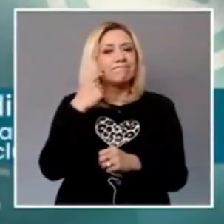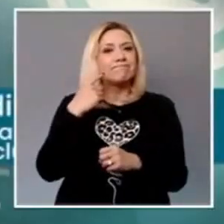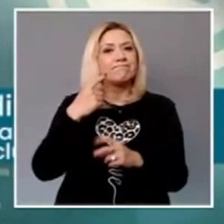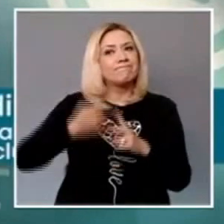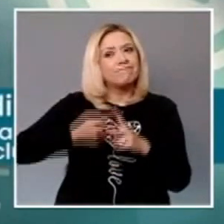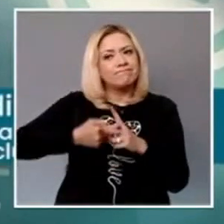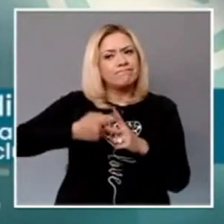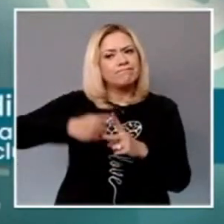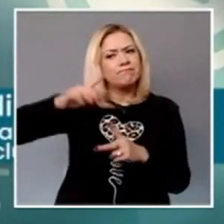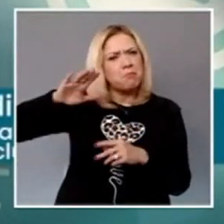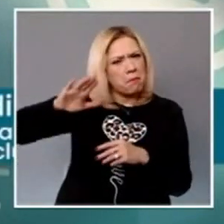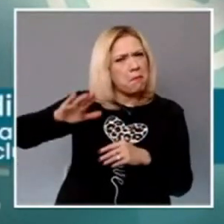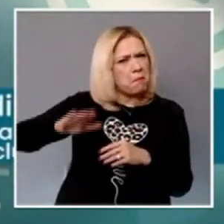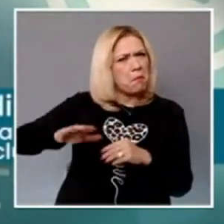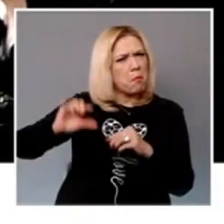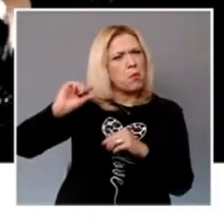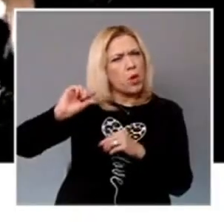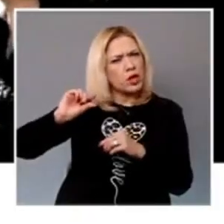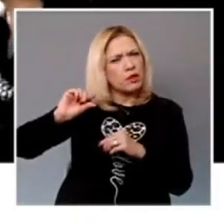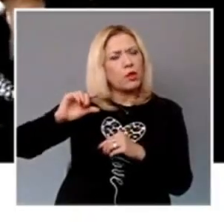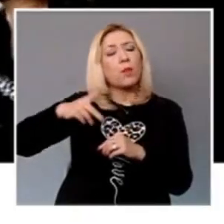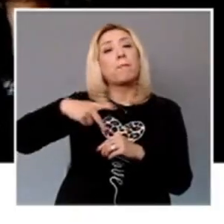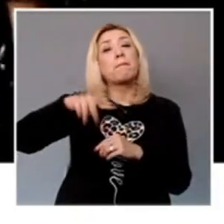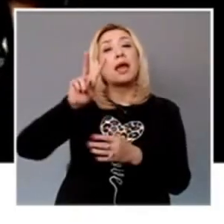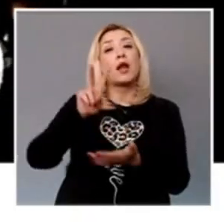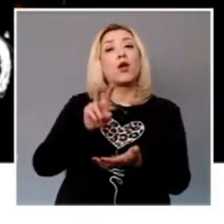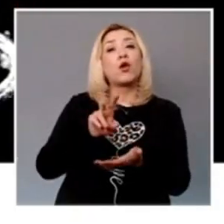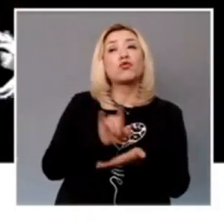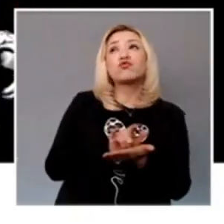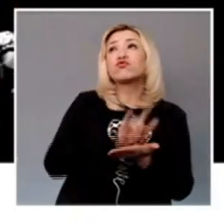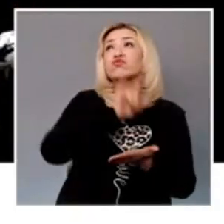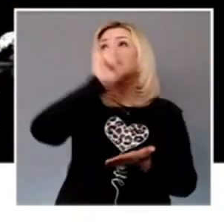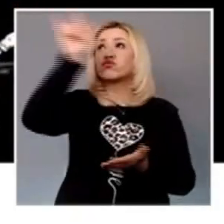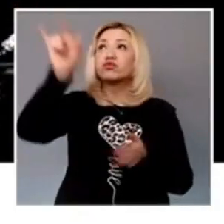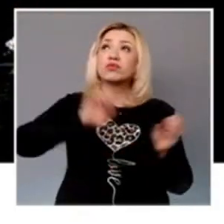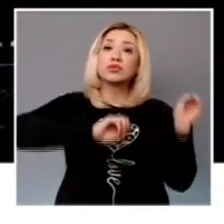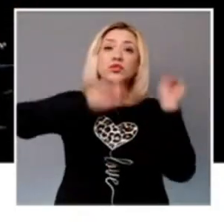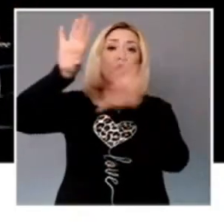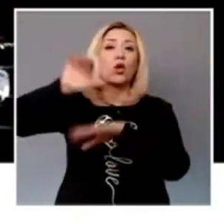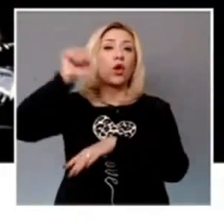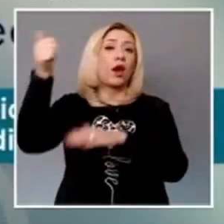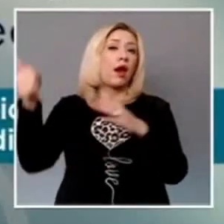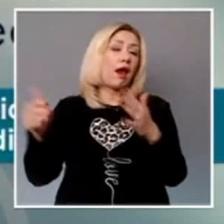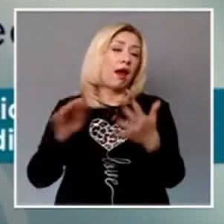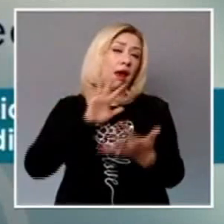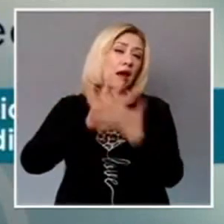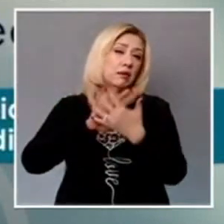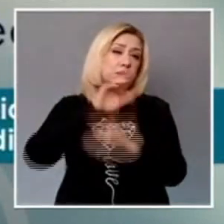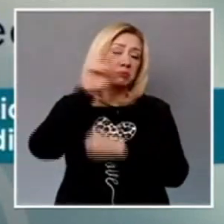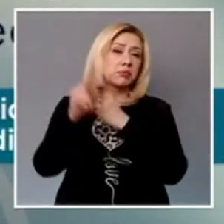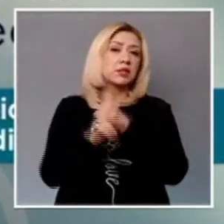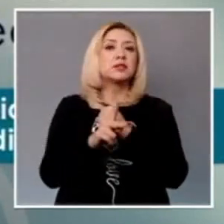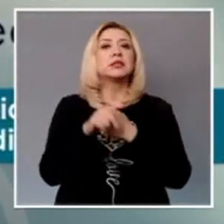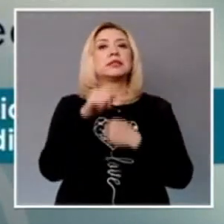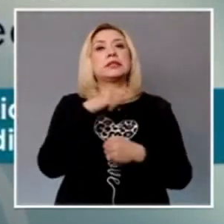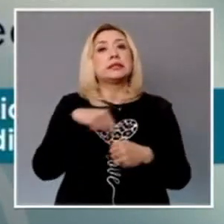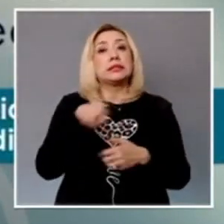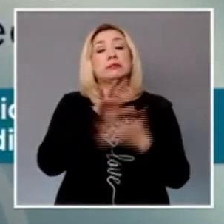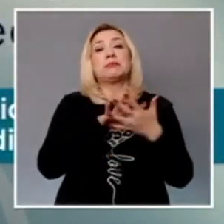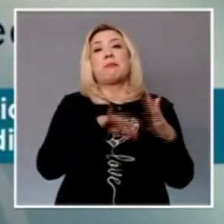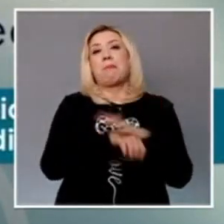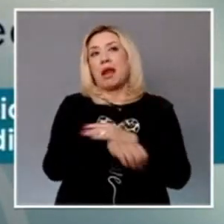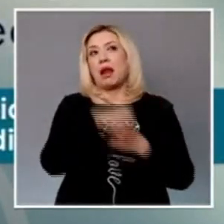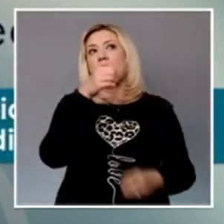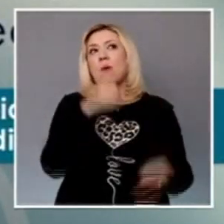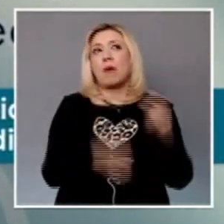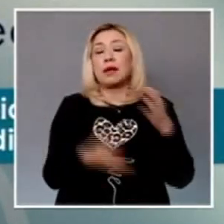extradición es uno de los asuntos más importantes que manejan los juzgados especializados en justicia penal, pues implica tener una coordinación